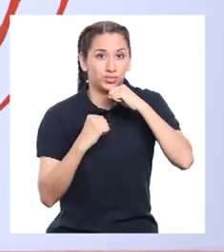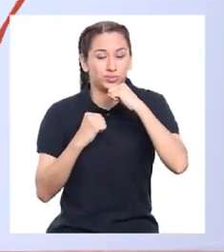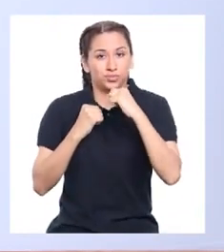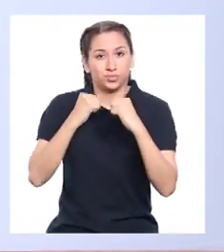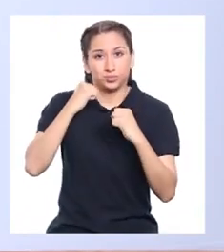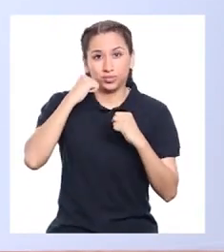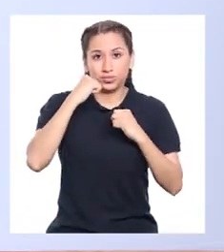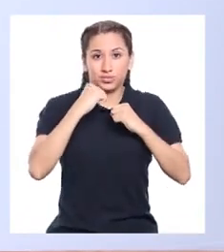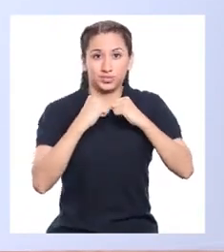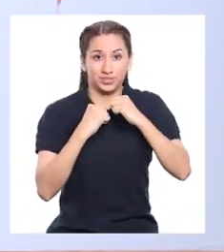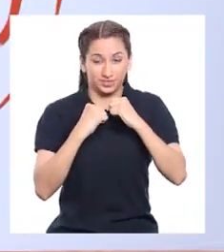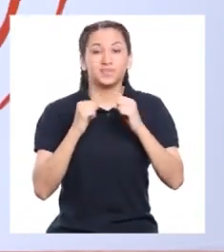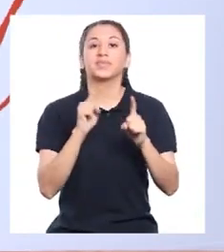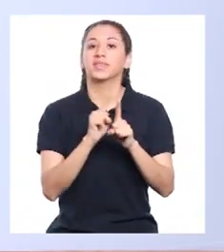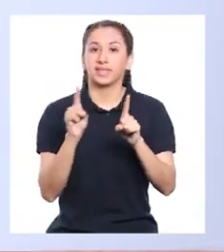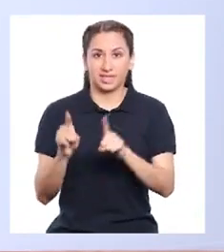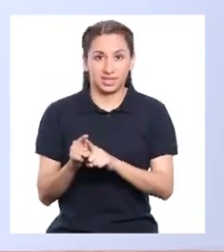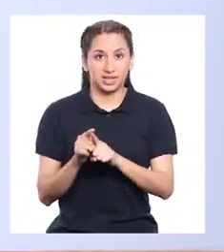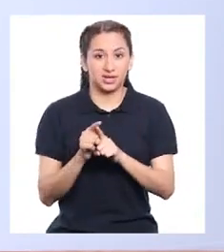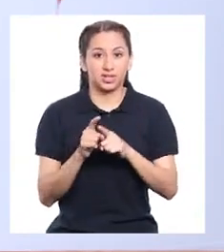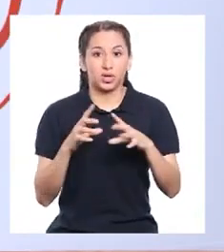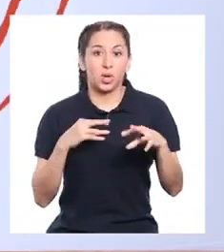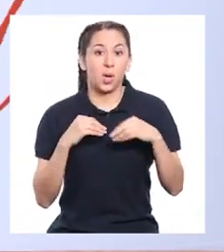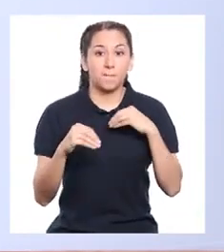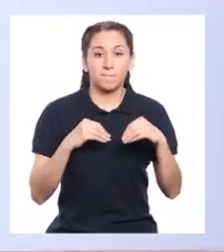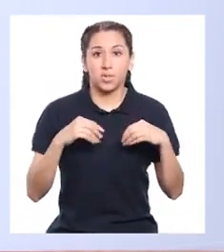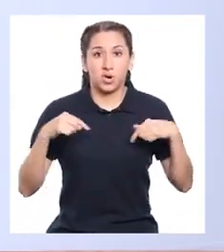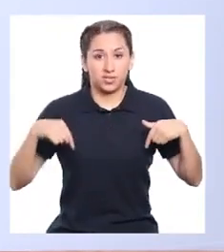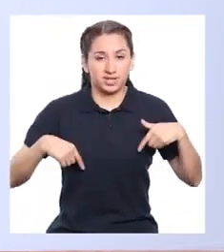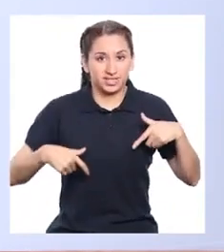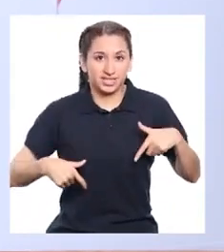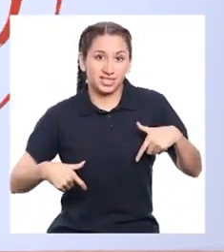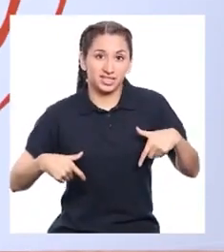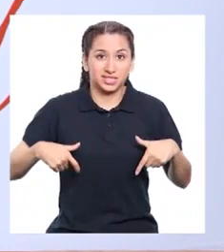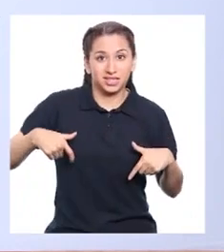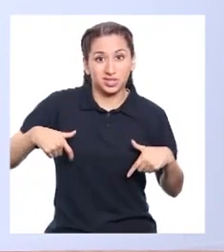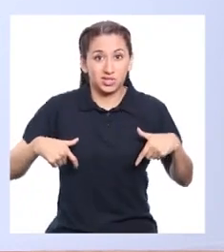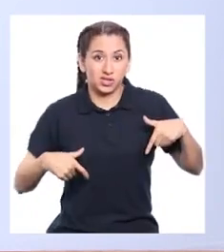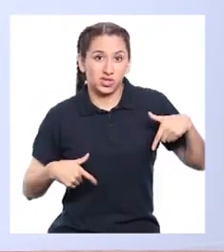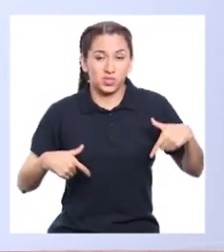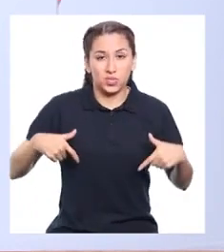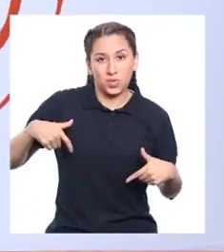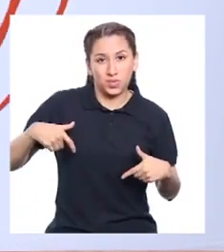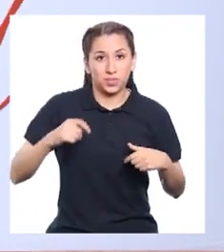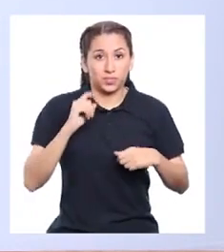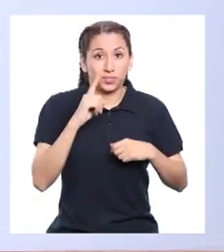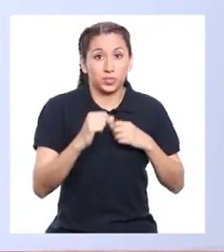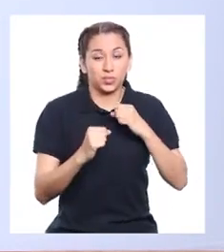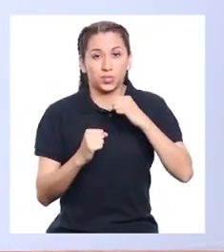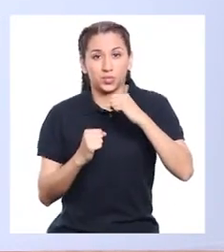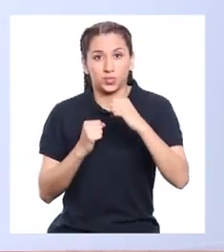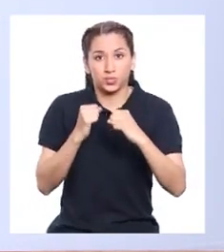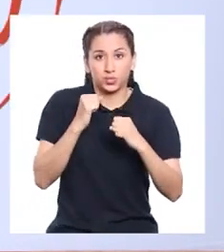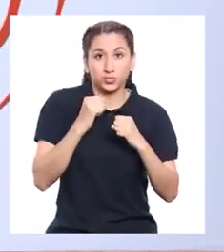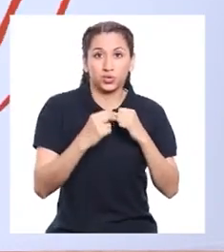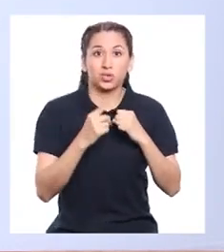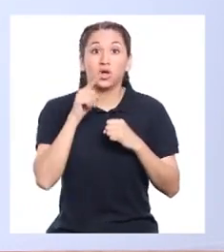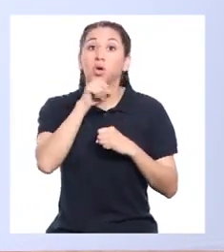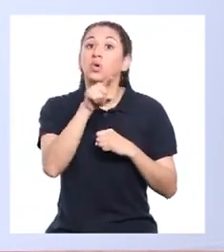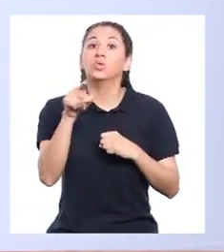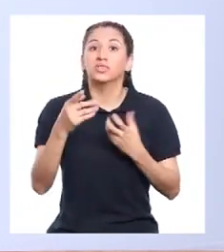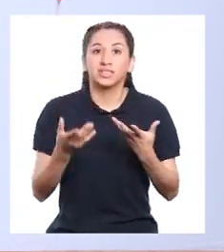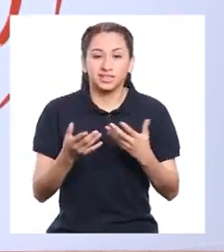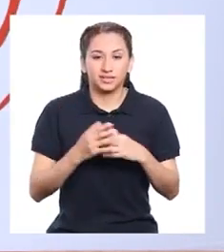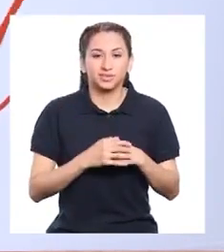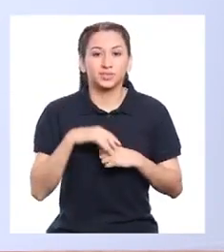un, dos. Y también movemos la cintura y la cadera. Un, dos. A ver